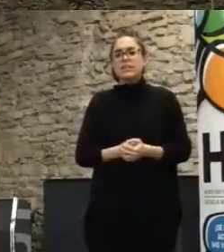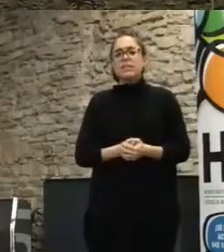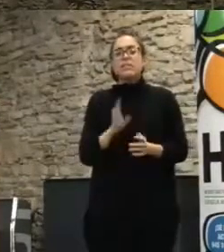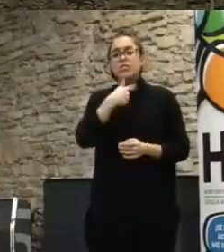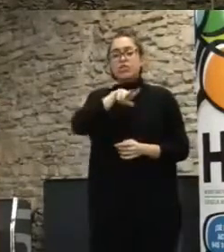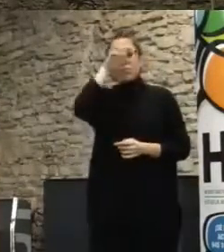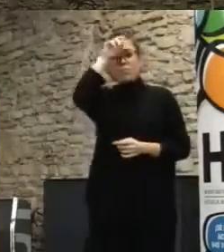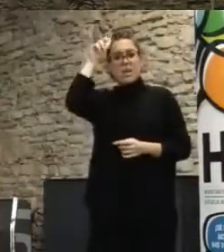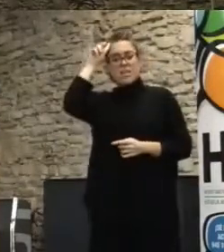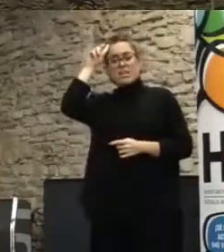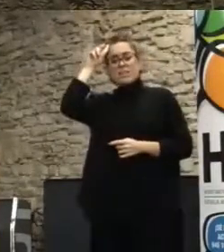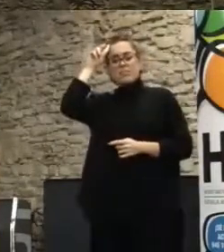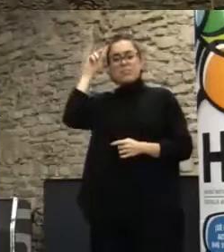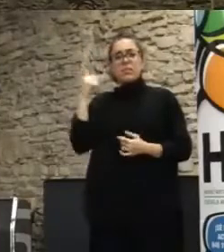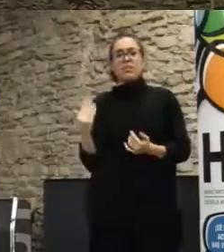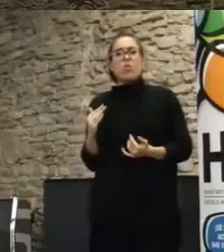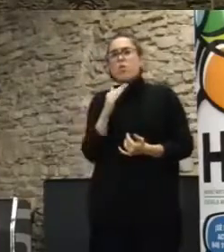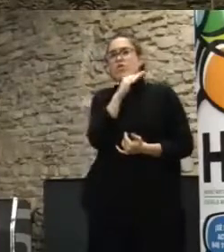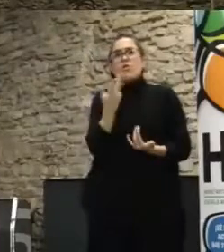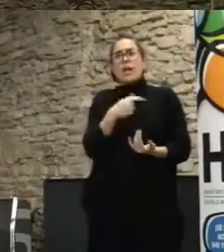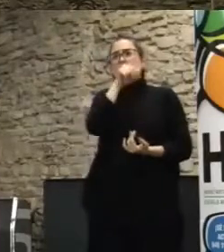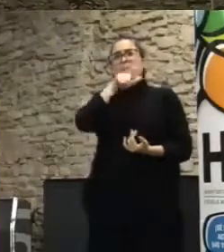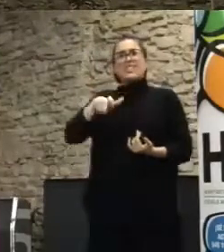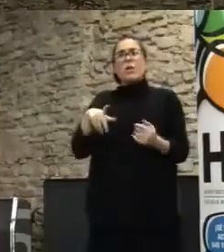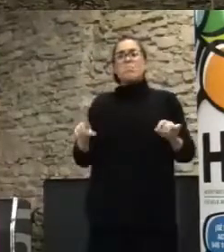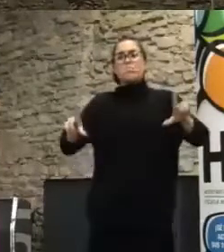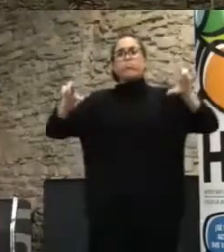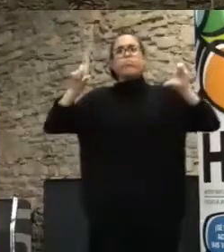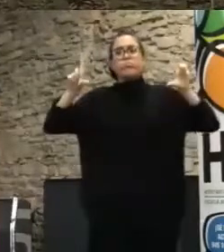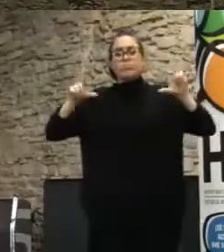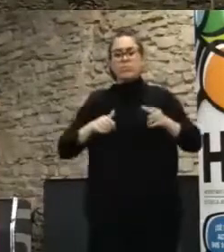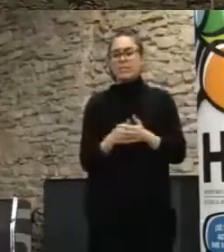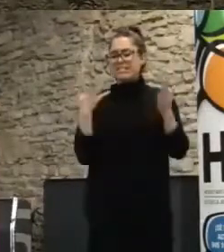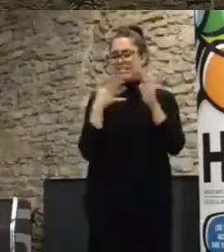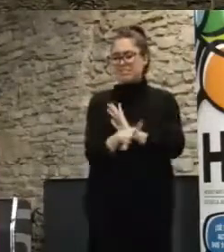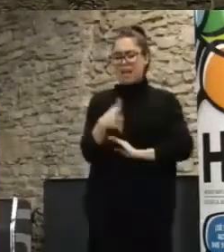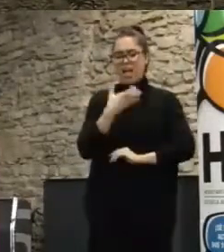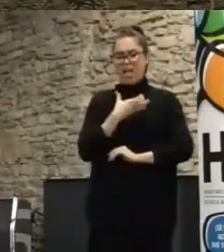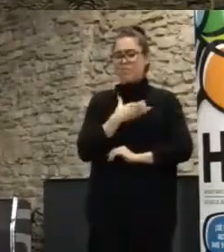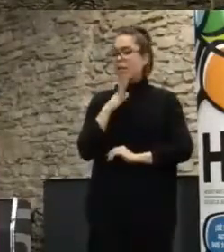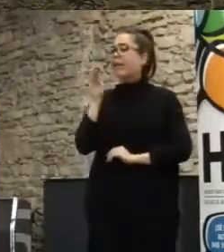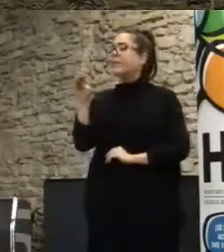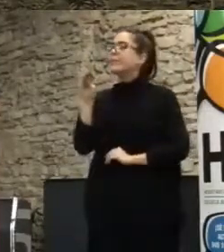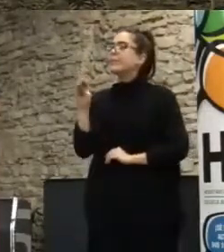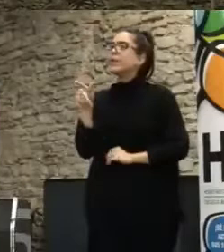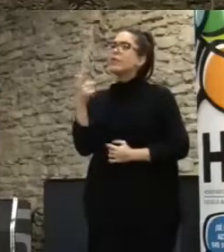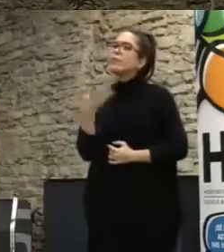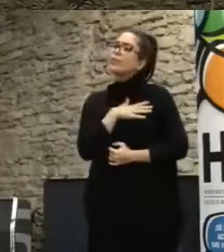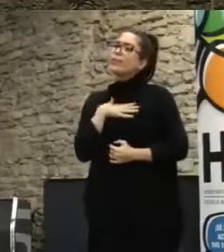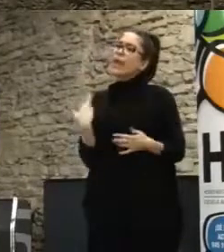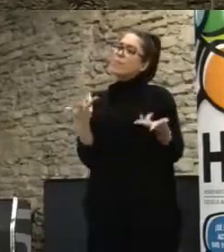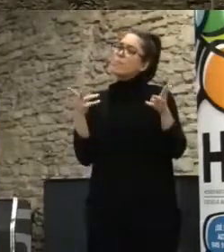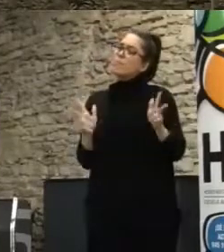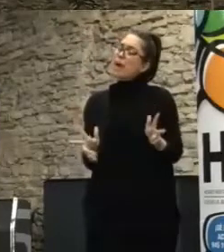arriba, es más horizontal, es más de la gente, no es tanto un ayuntamiento que te pregunta de qué color quieres los bancos del parque,